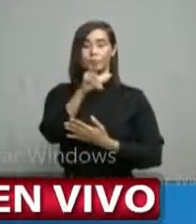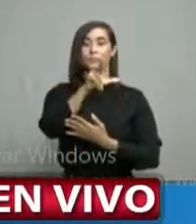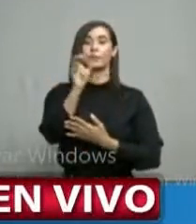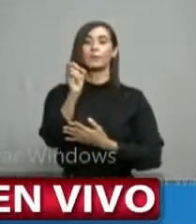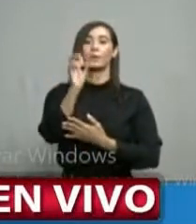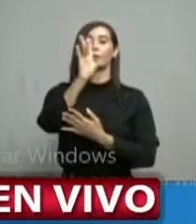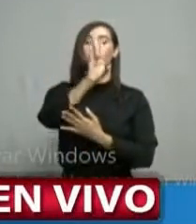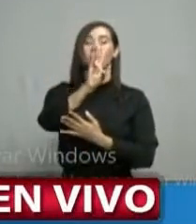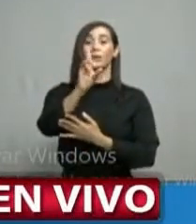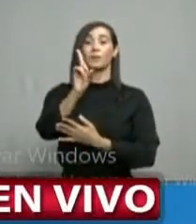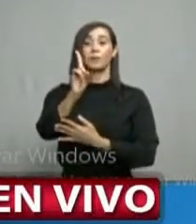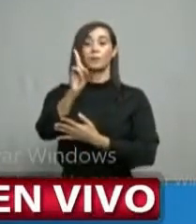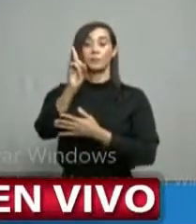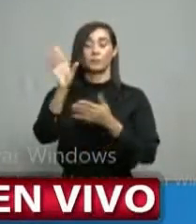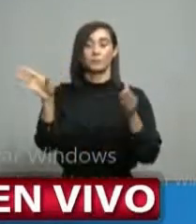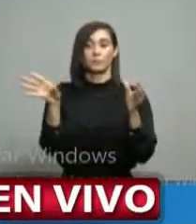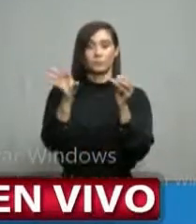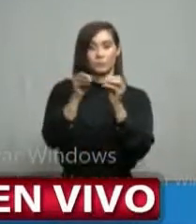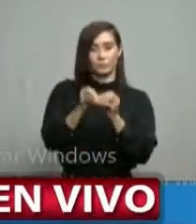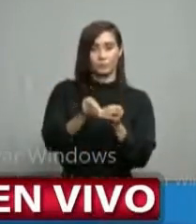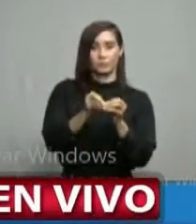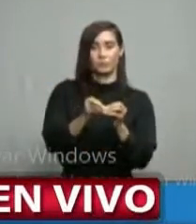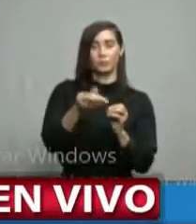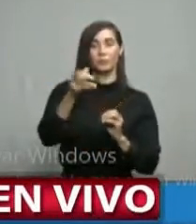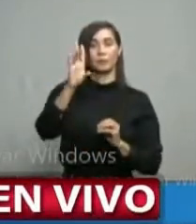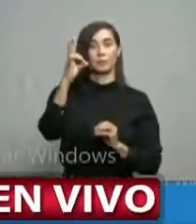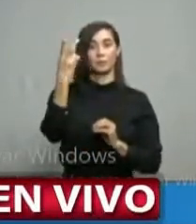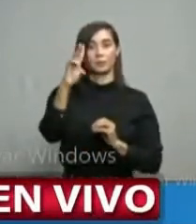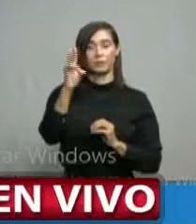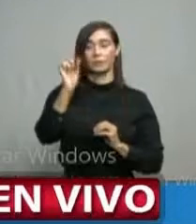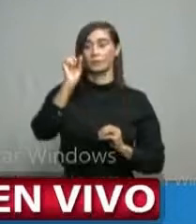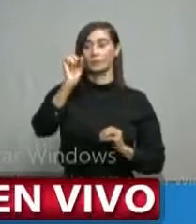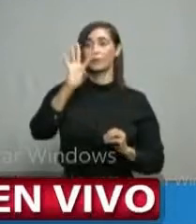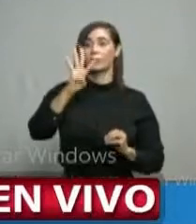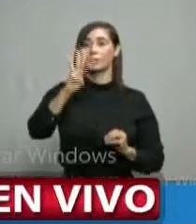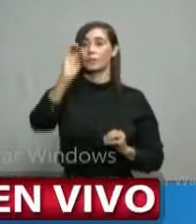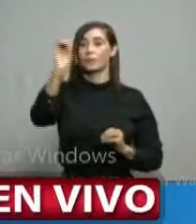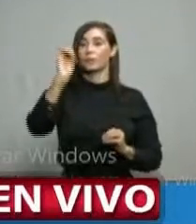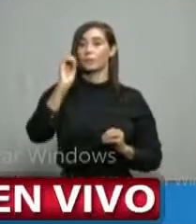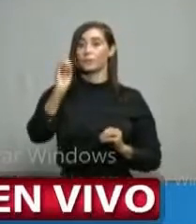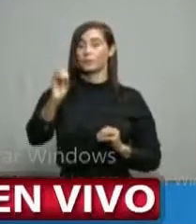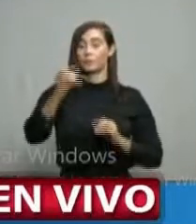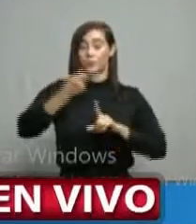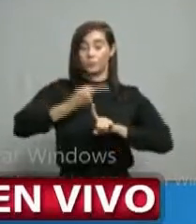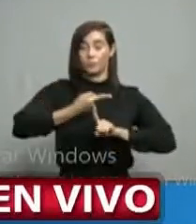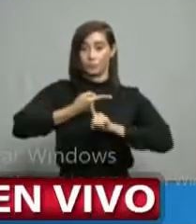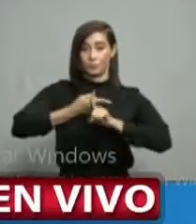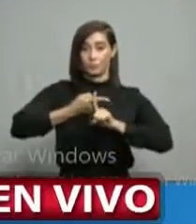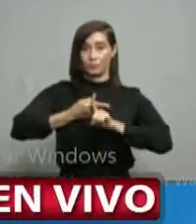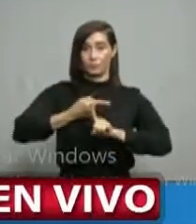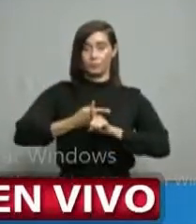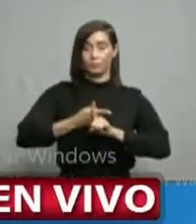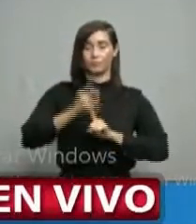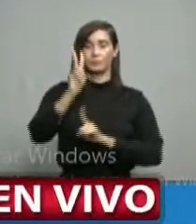371 acumulados, 17.4% la positividad,